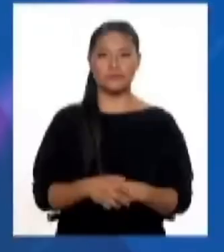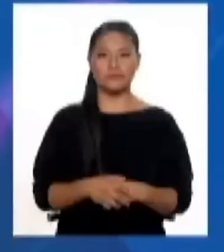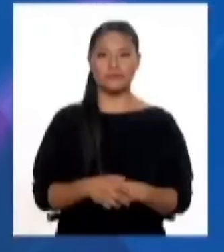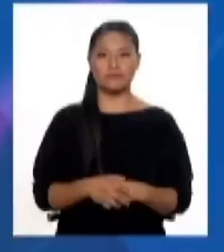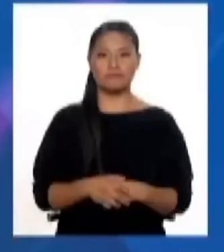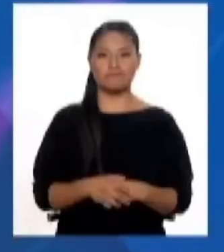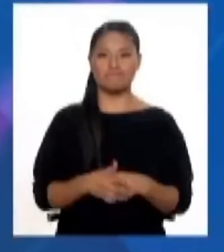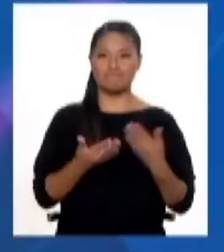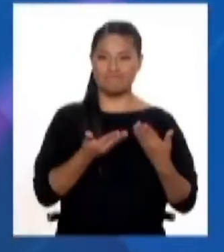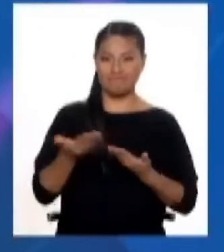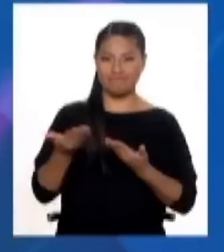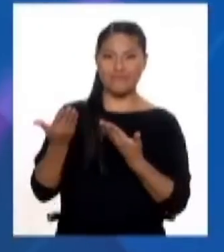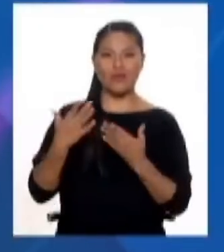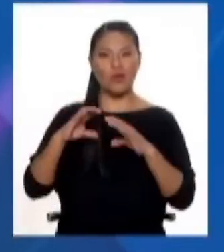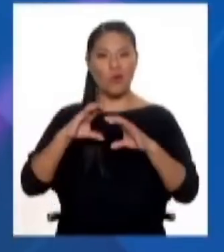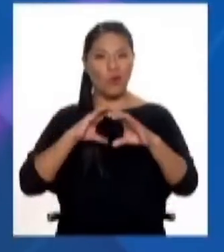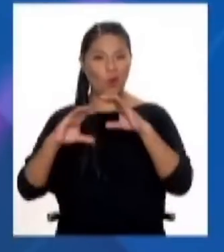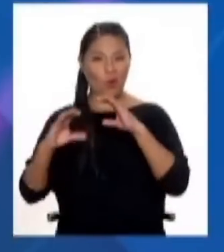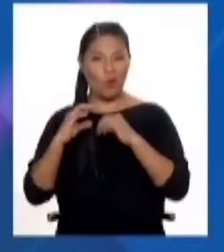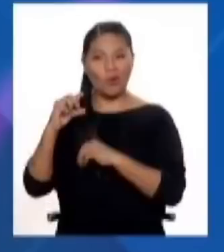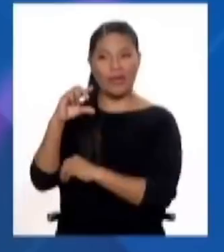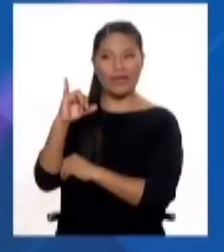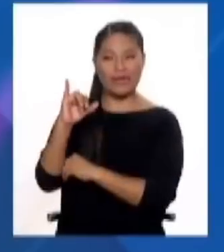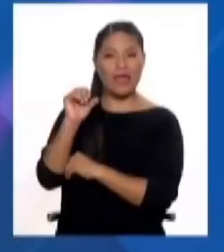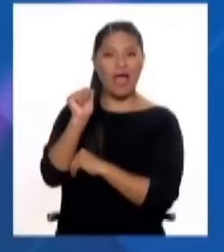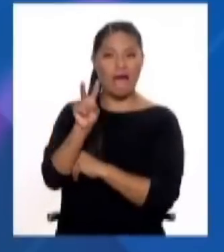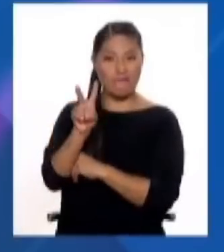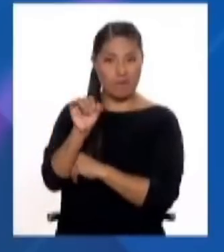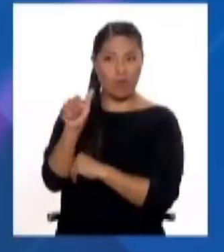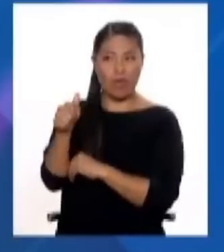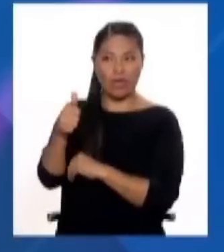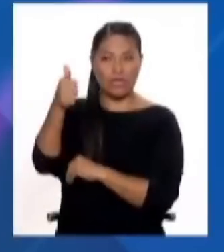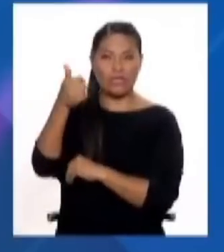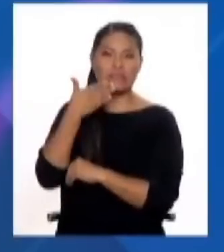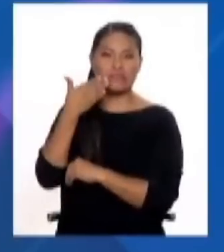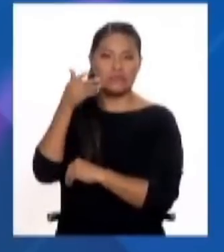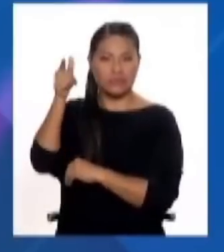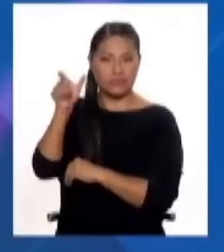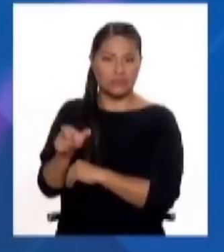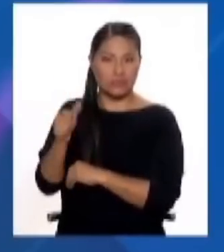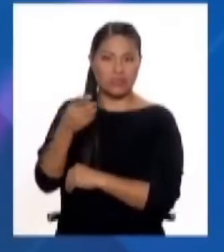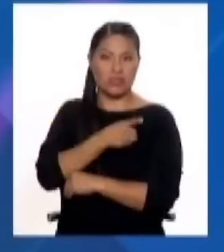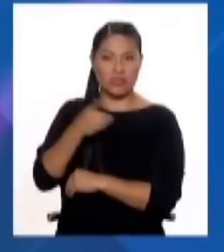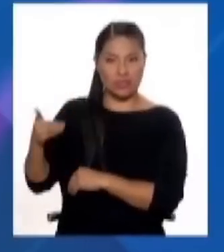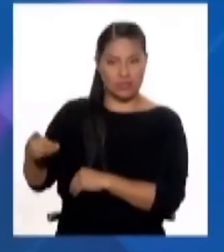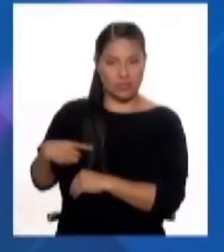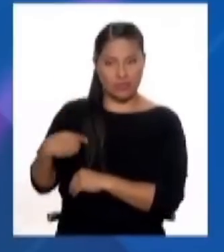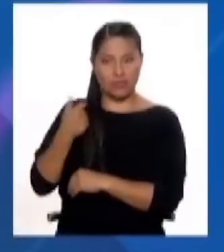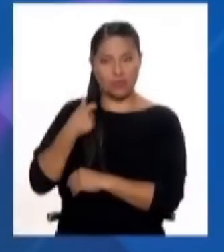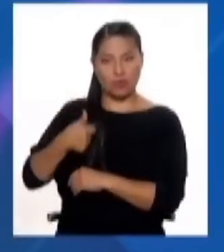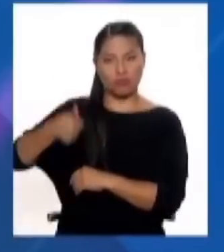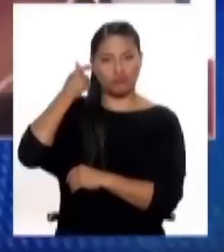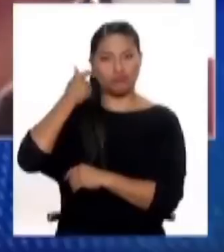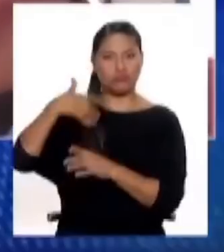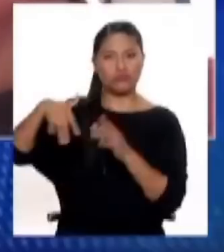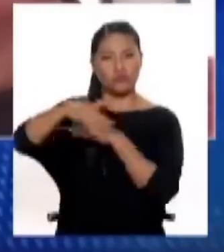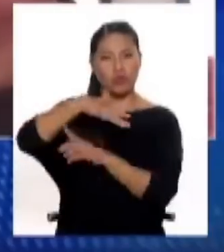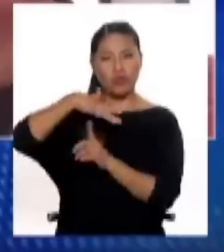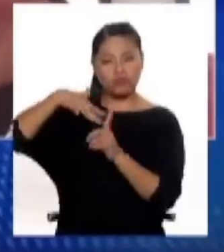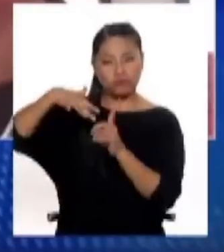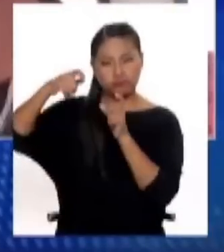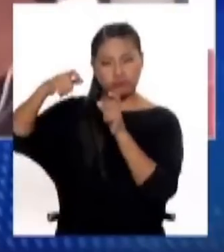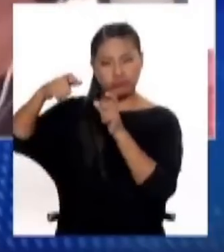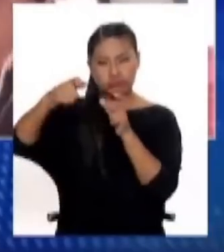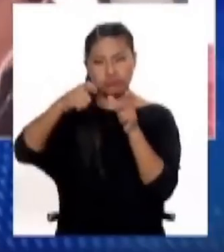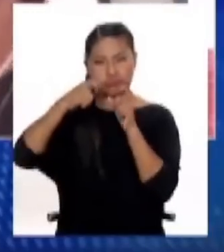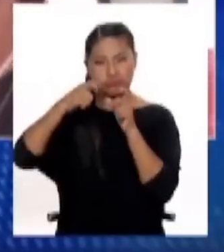Vamos a hablar ahora con Grinia Ábalos, ella es directora de predicción climática del CENAMI. Muchas gracias, Grinia, por estar con nosotros a través